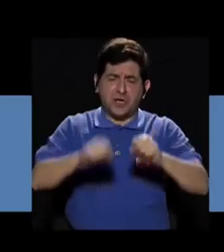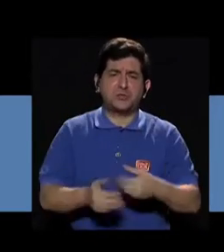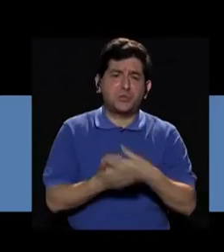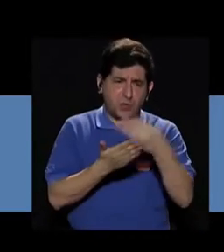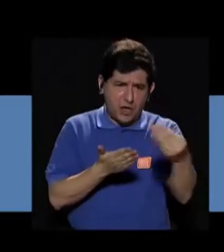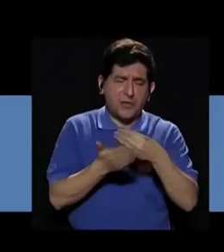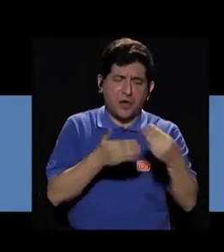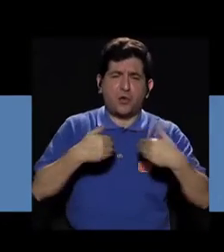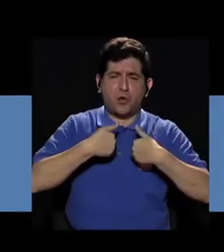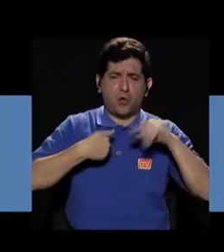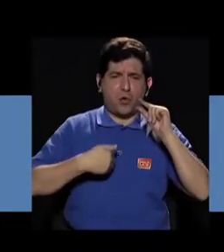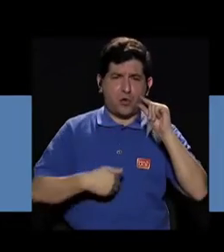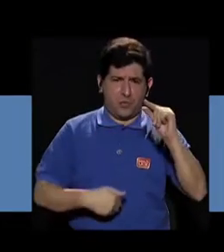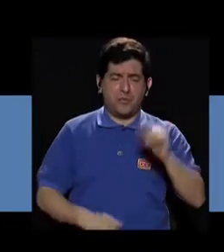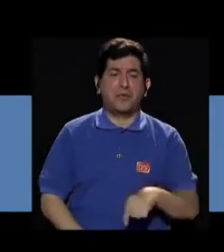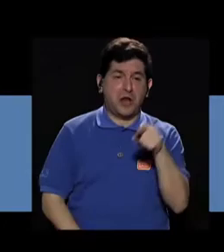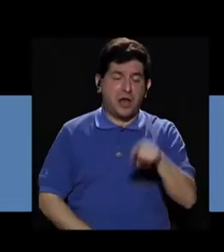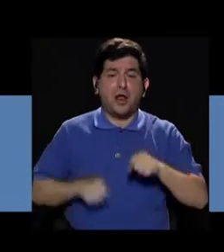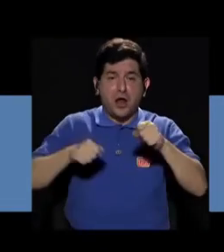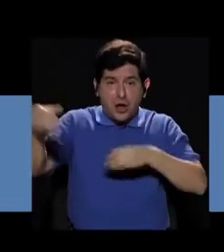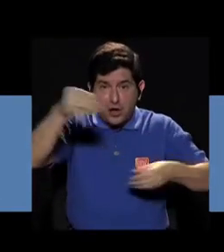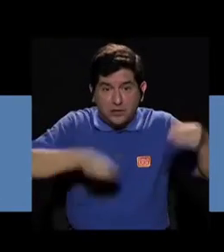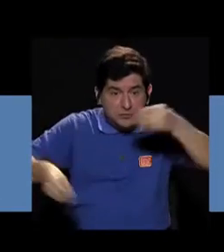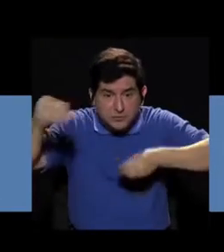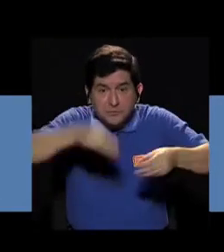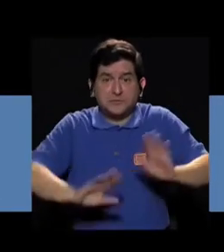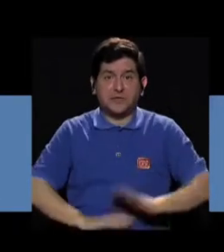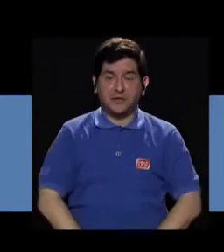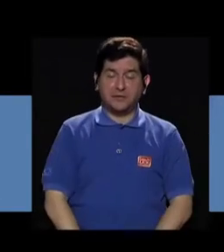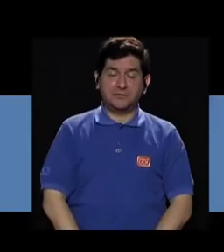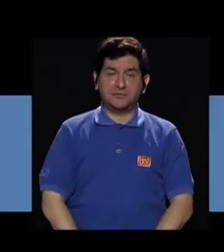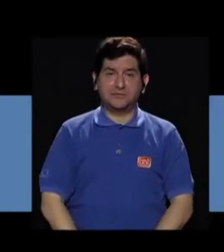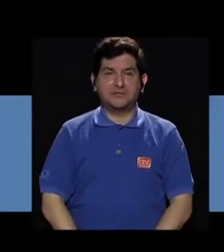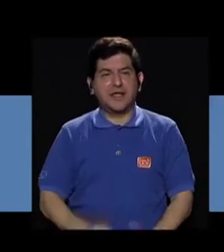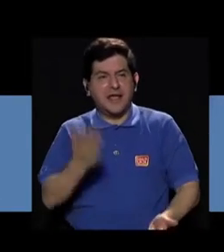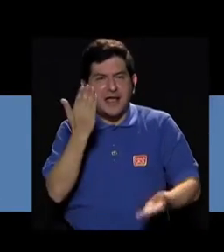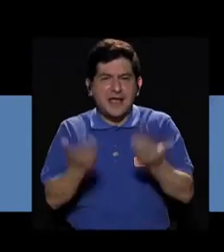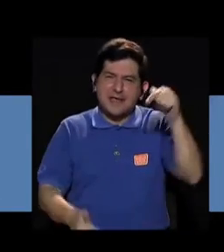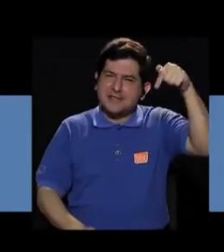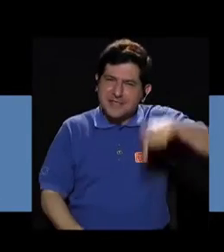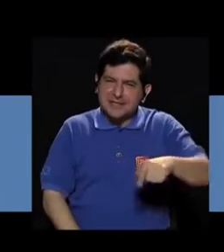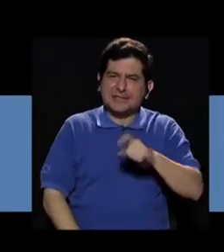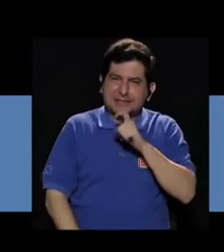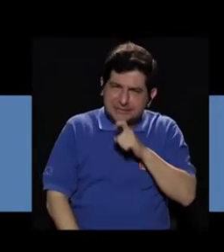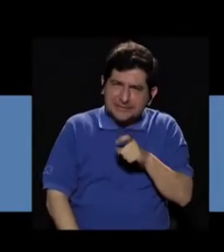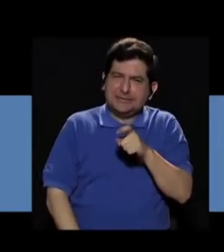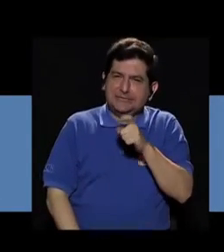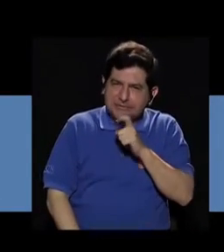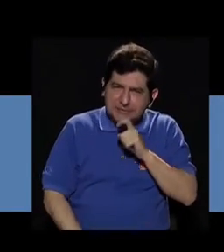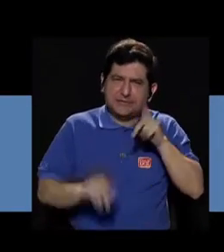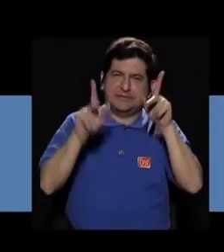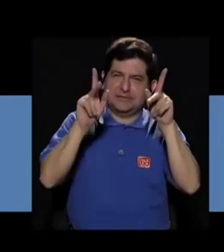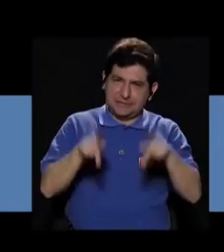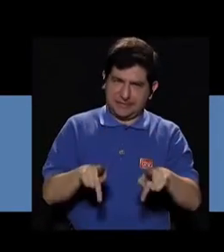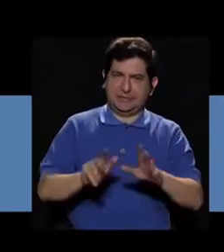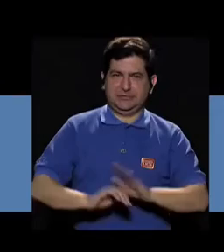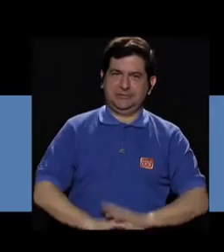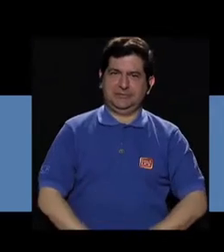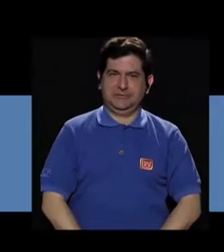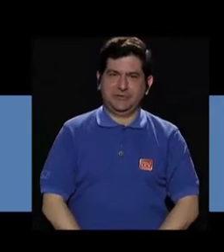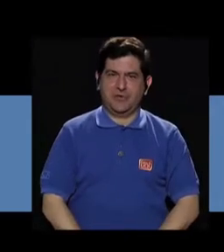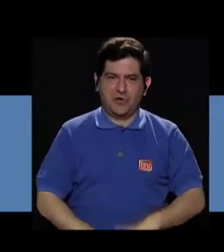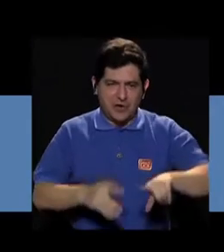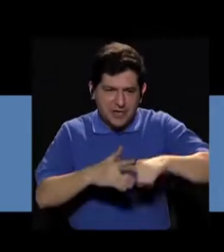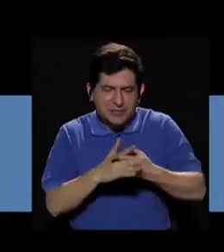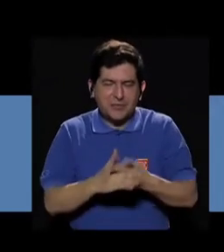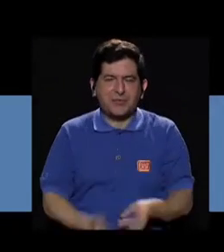en la que las personas pueden adquirir los insectos en los supermercados. Entonces, o sea, tal vez acá va a costar un poco